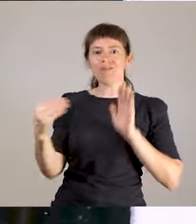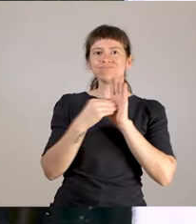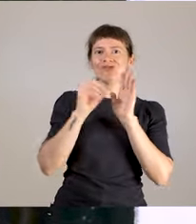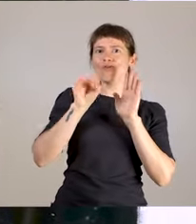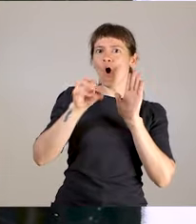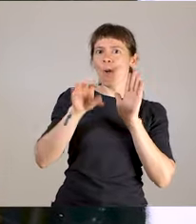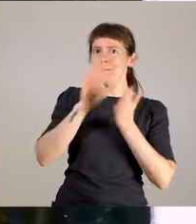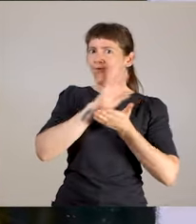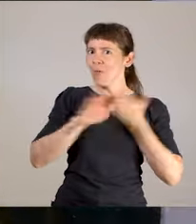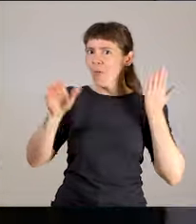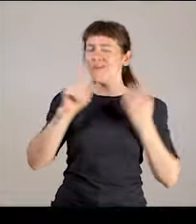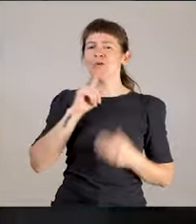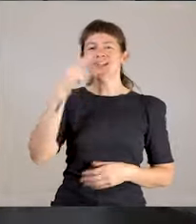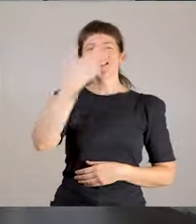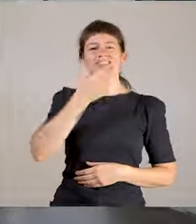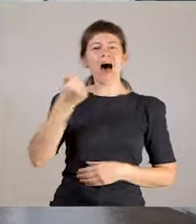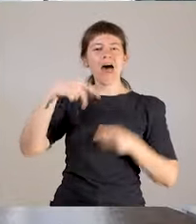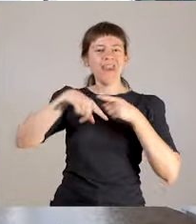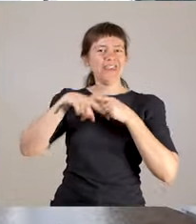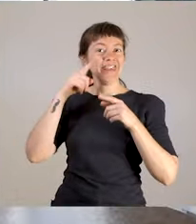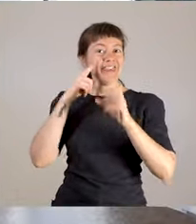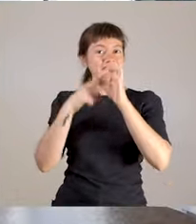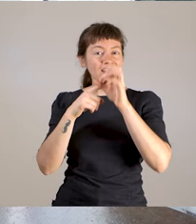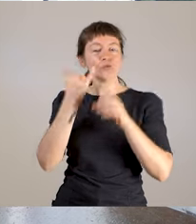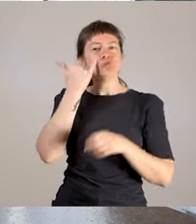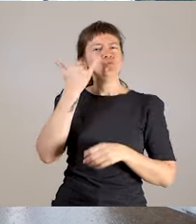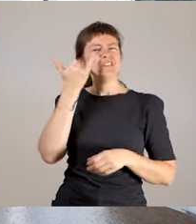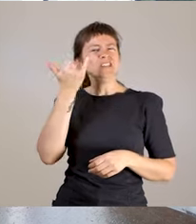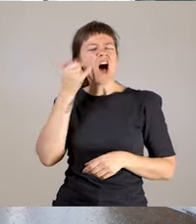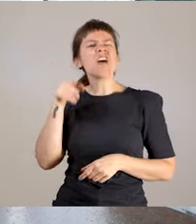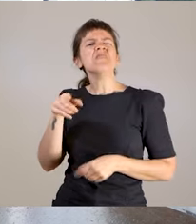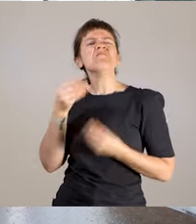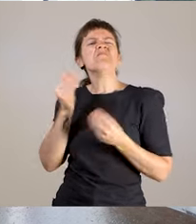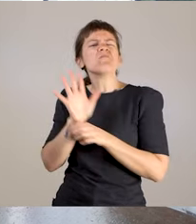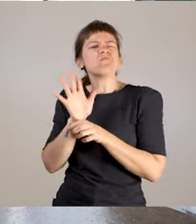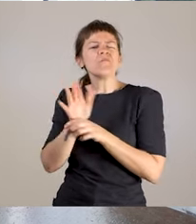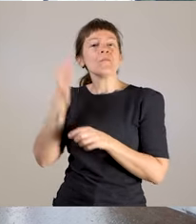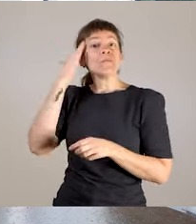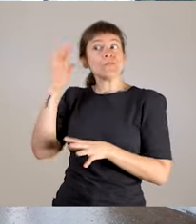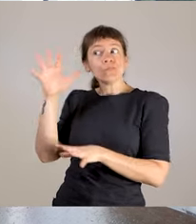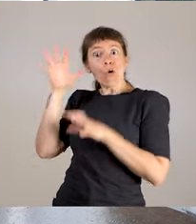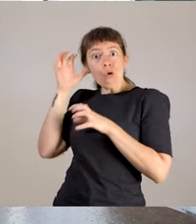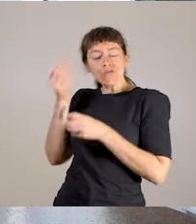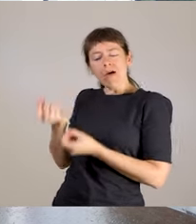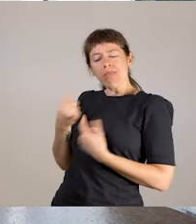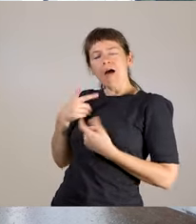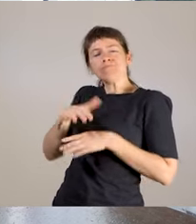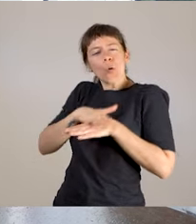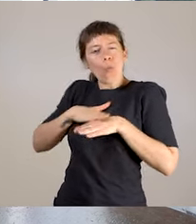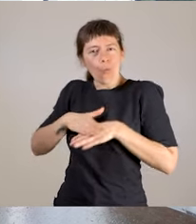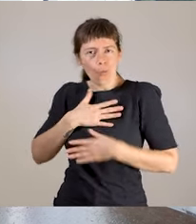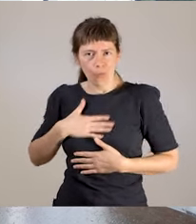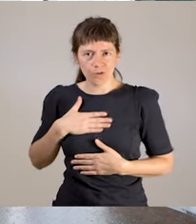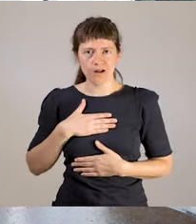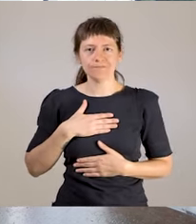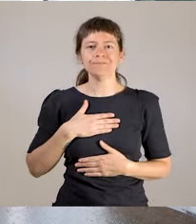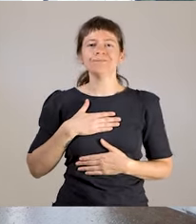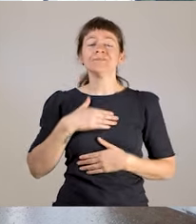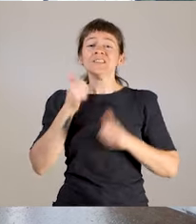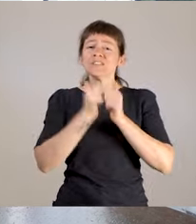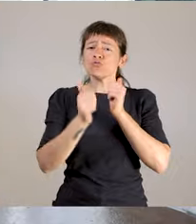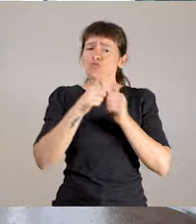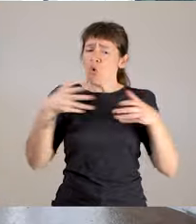significa memoria que sana. Las historias que se escuchan en la comunidad, que uno atraviesa, que nuestros cuerpos atraviesan,